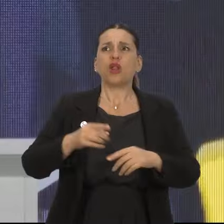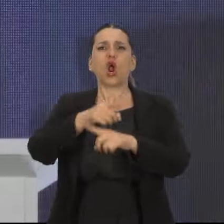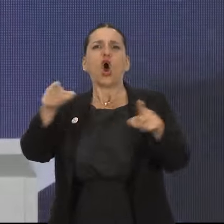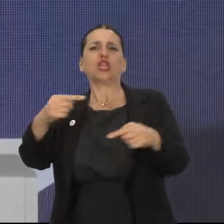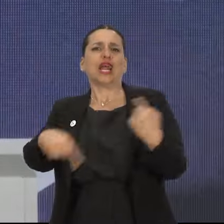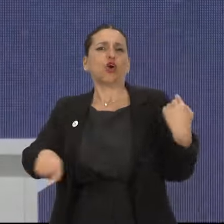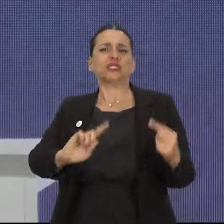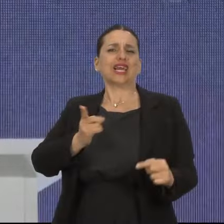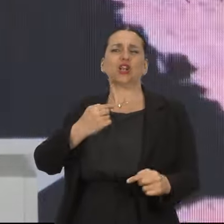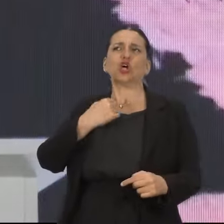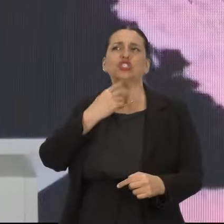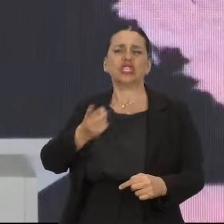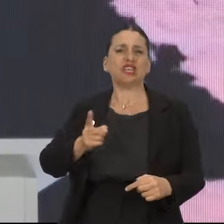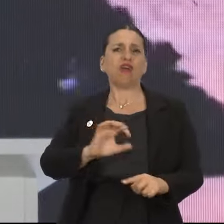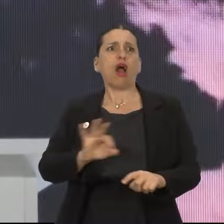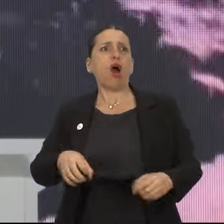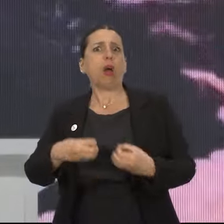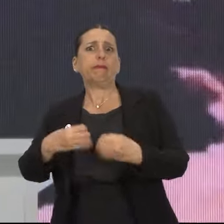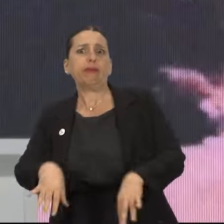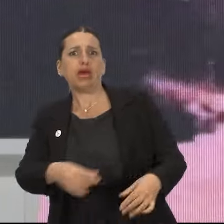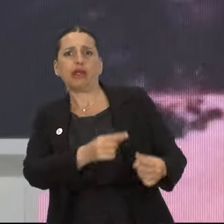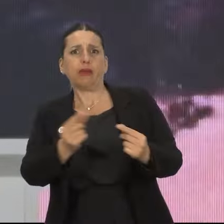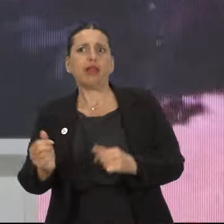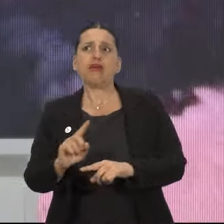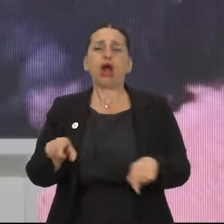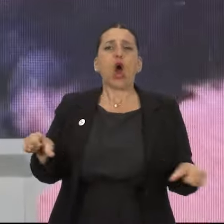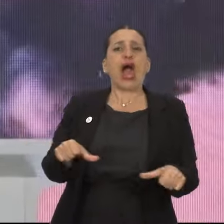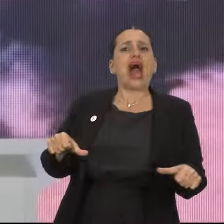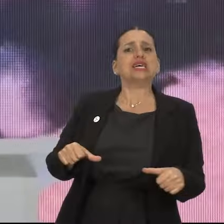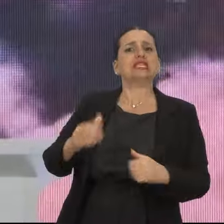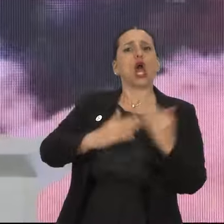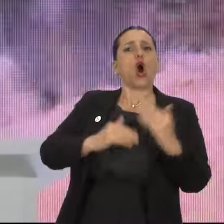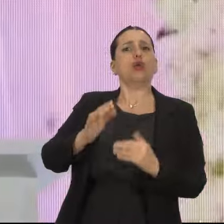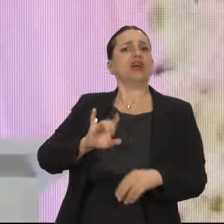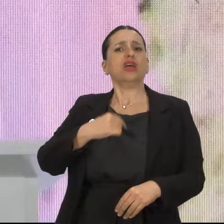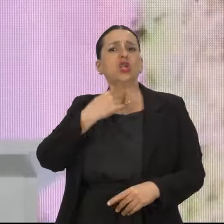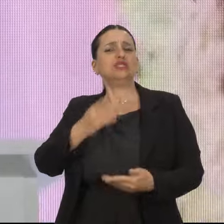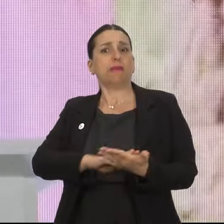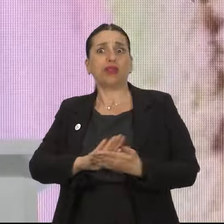tirado en obras faragónicas que después no salían. Este gobierno termina